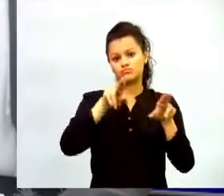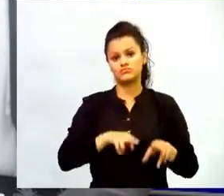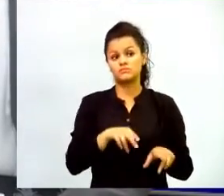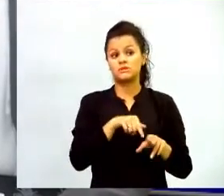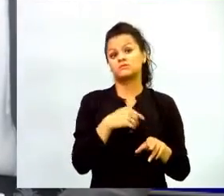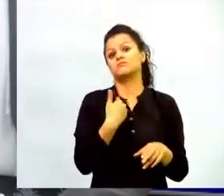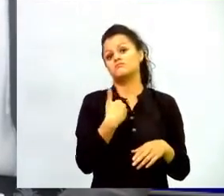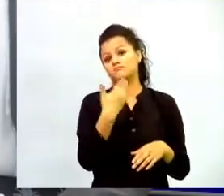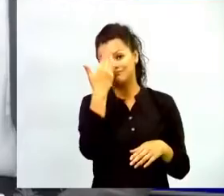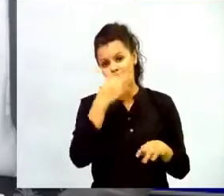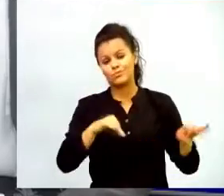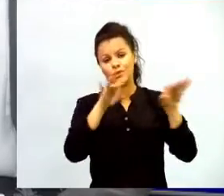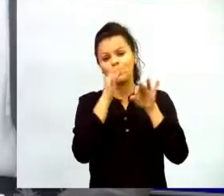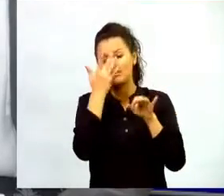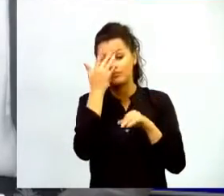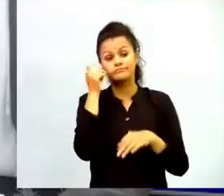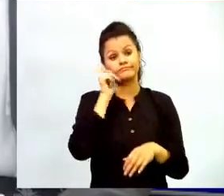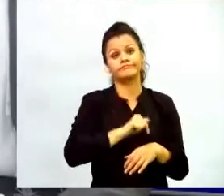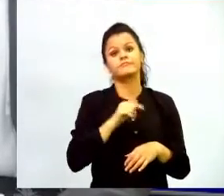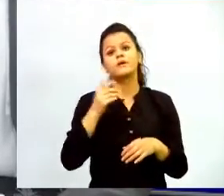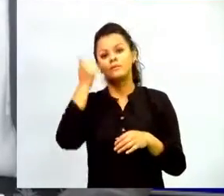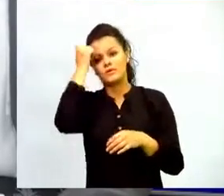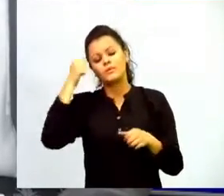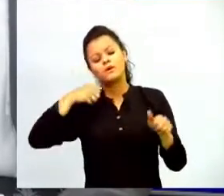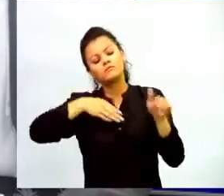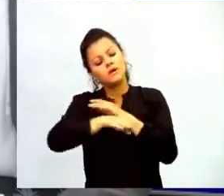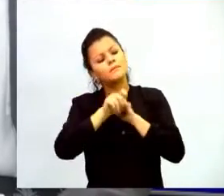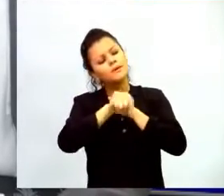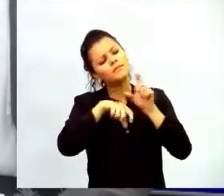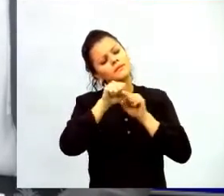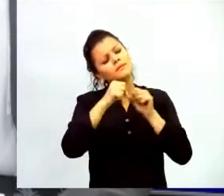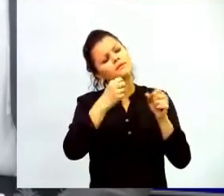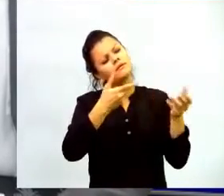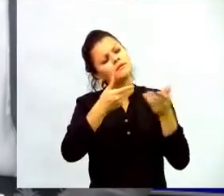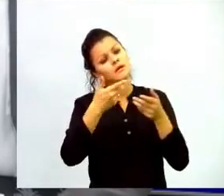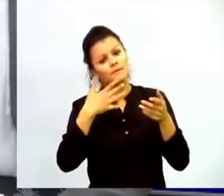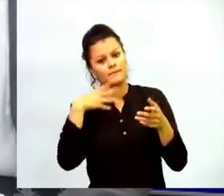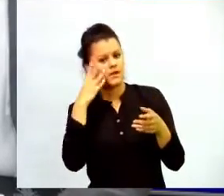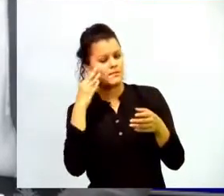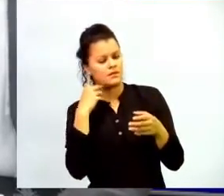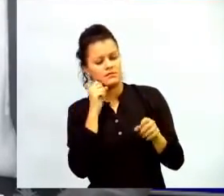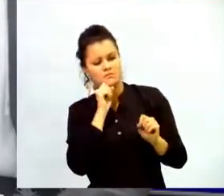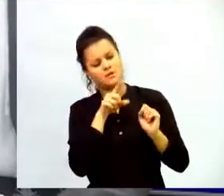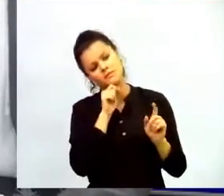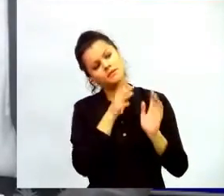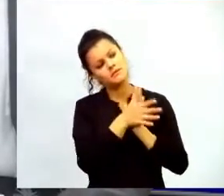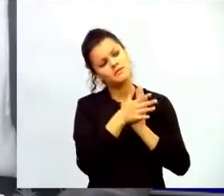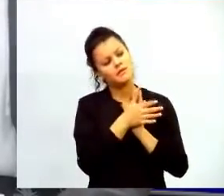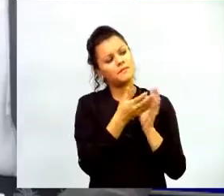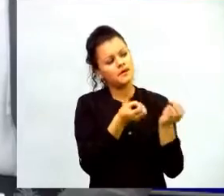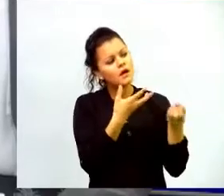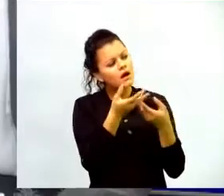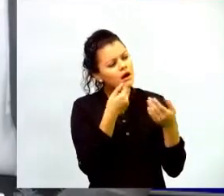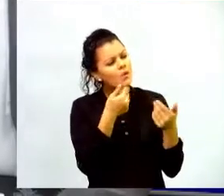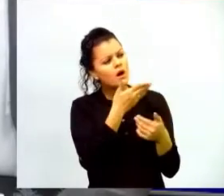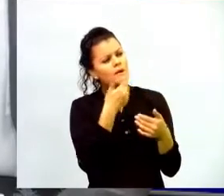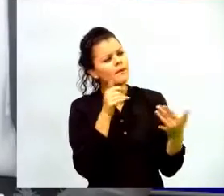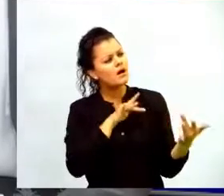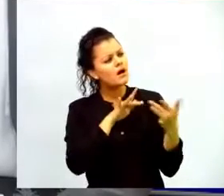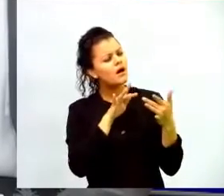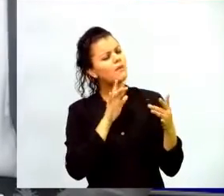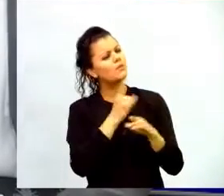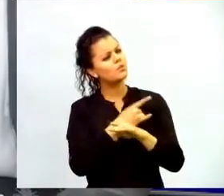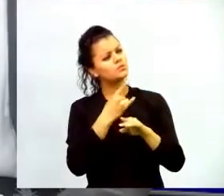pueden asesorarse y pueden respaldar sus experiencias en función de encontrar recursos más pertinentes para el desarrollo de las